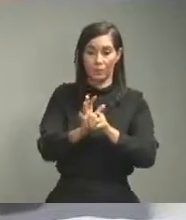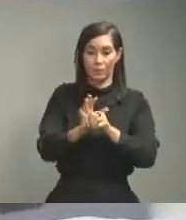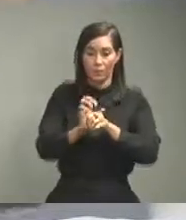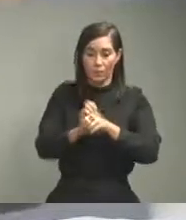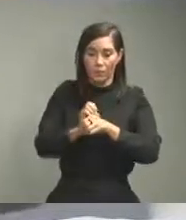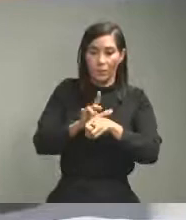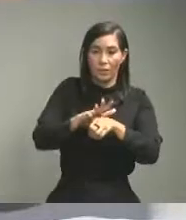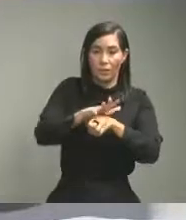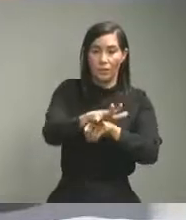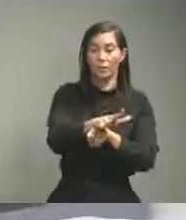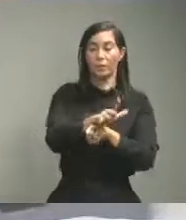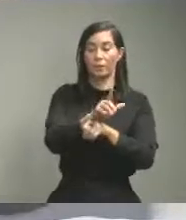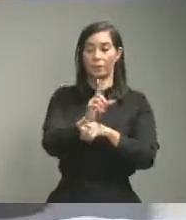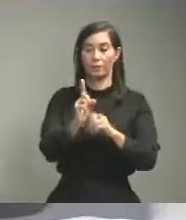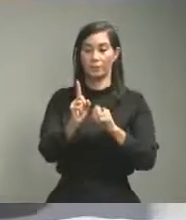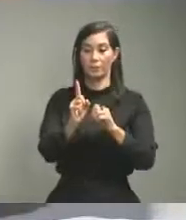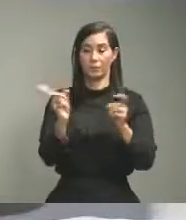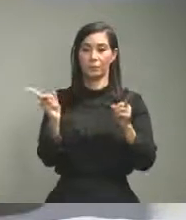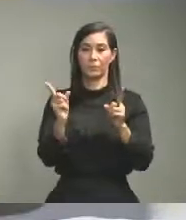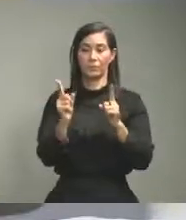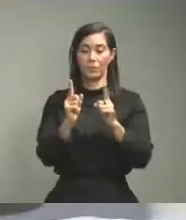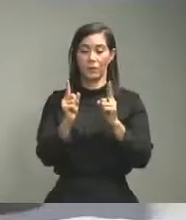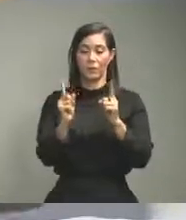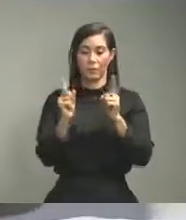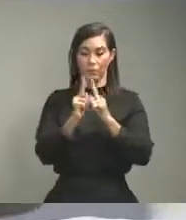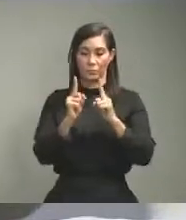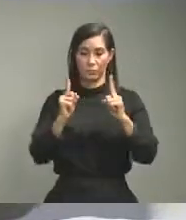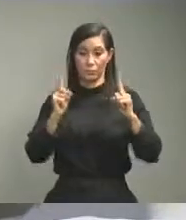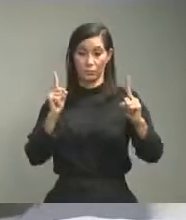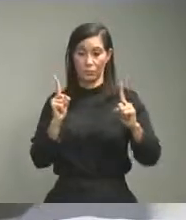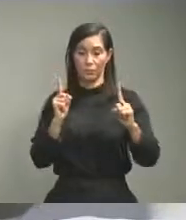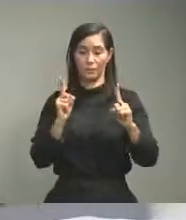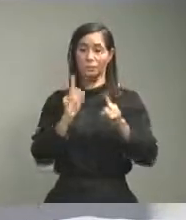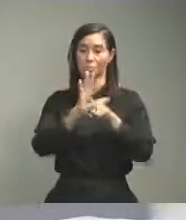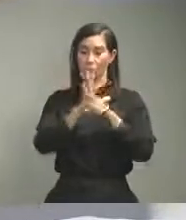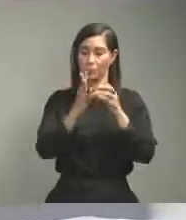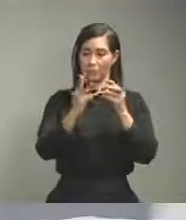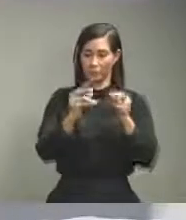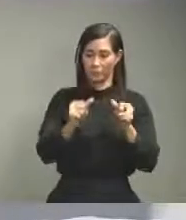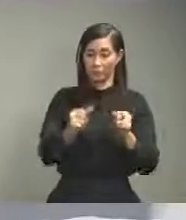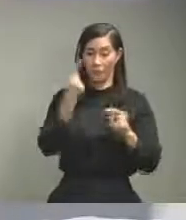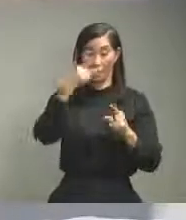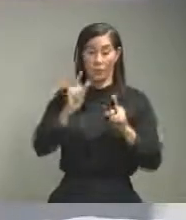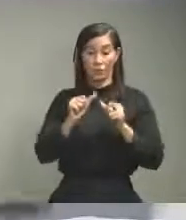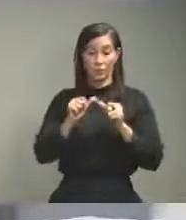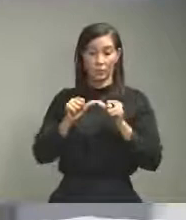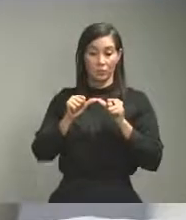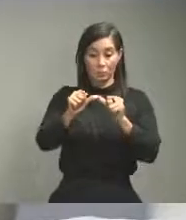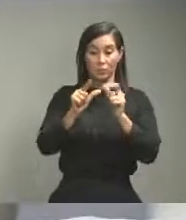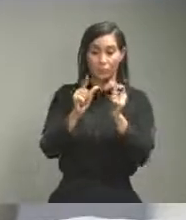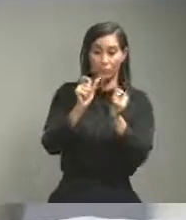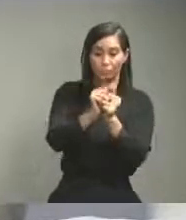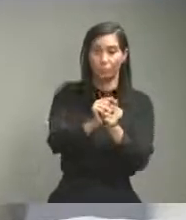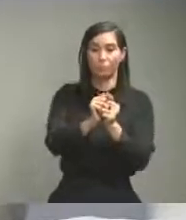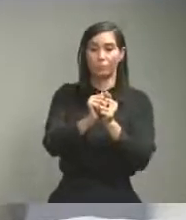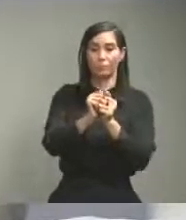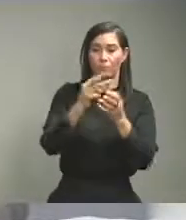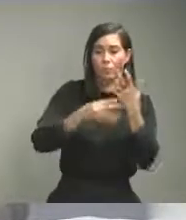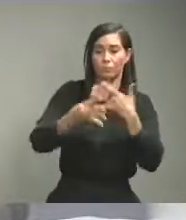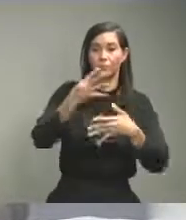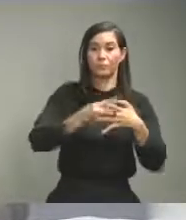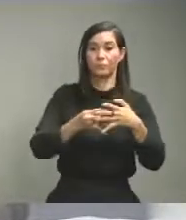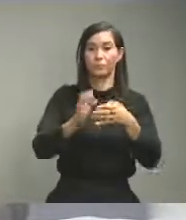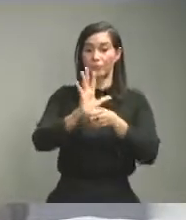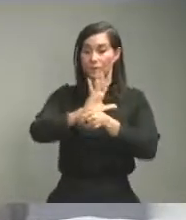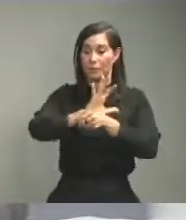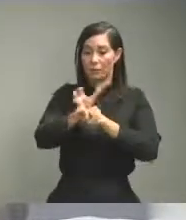restricción y distanciamiento aumentan pero si nos descuidamos rápidamente puede escalar y plantearnos